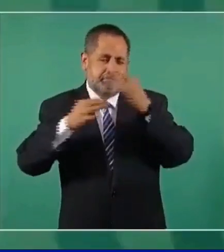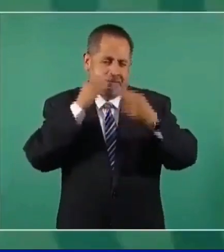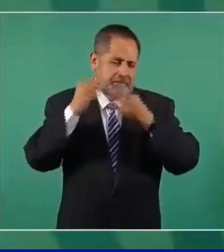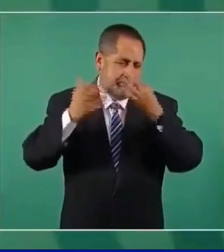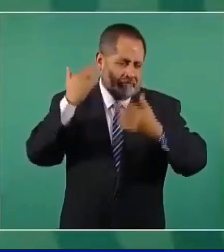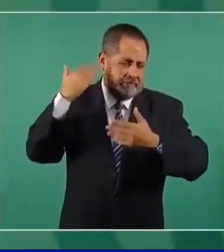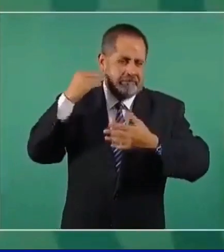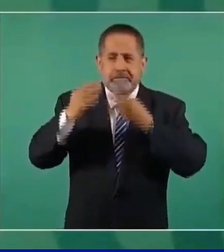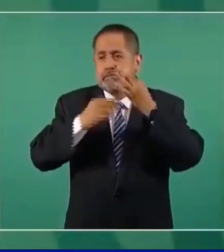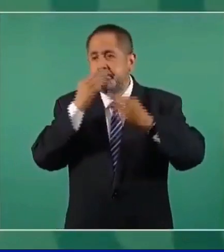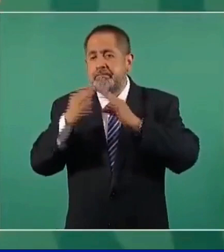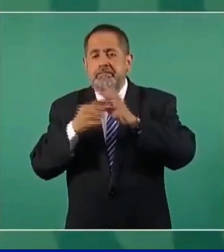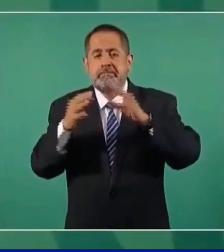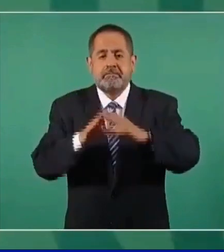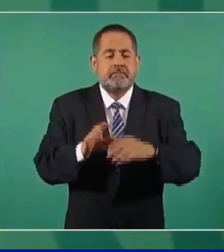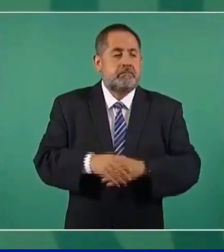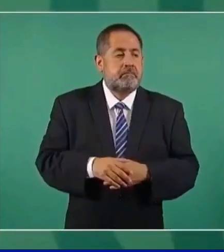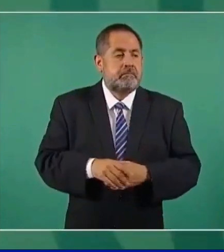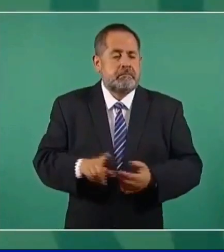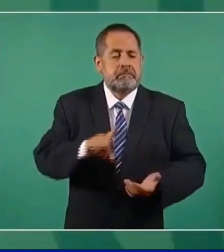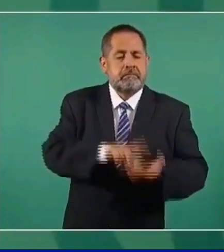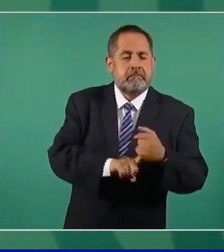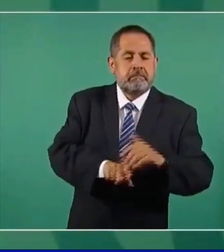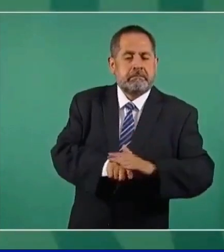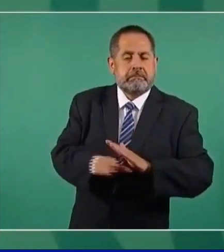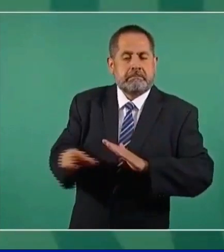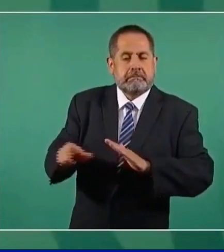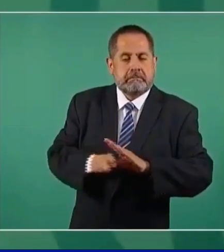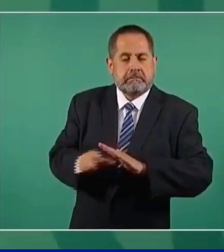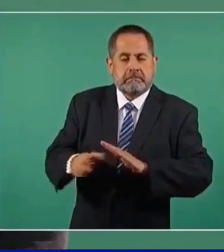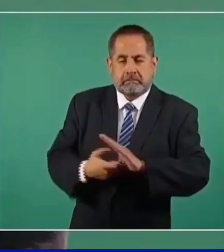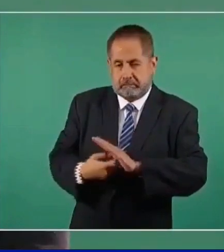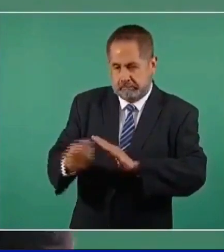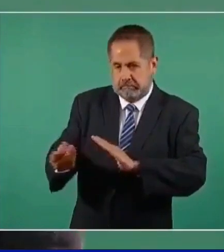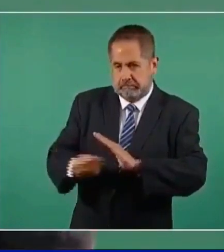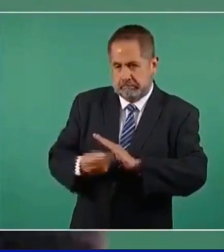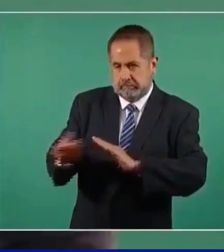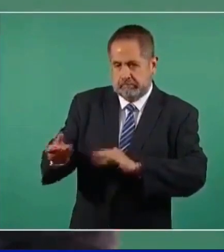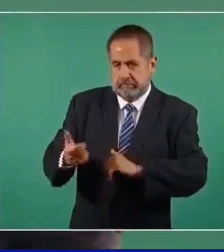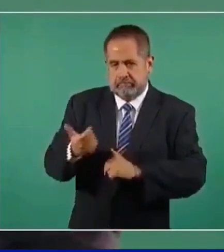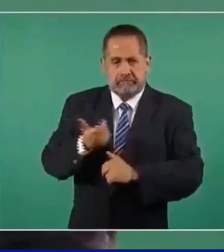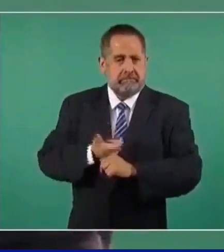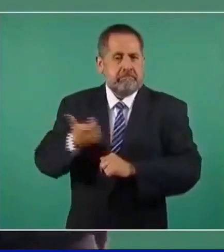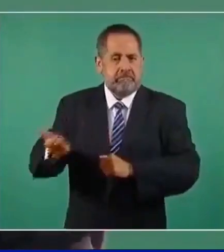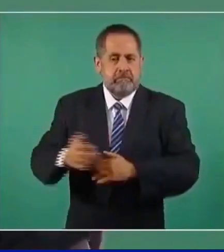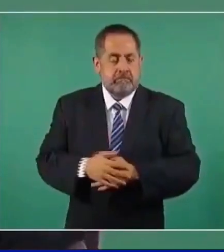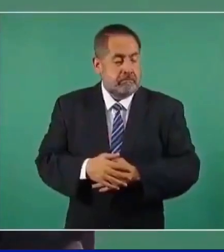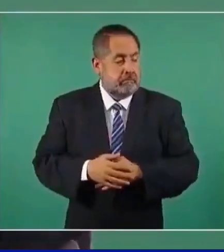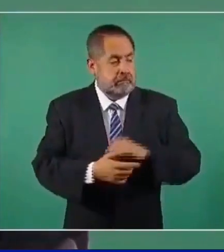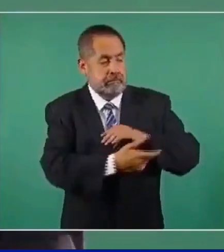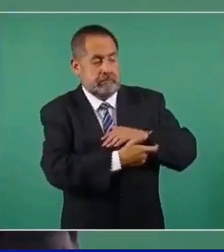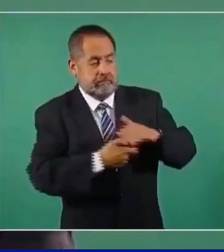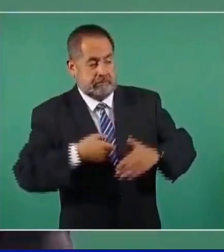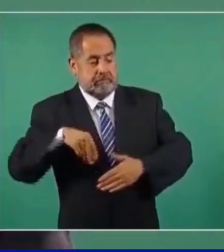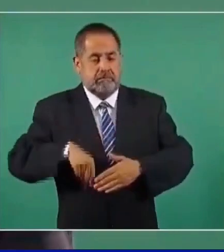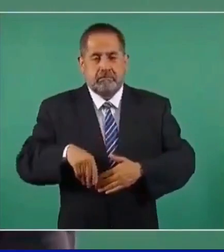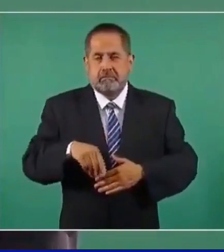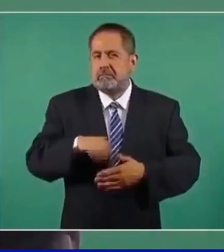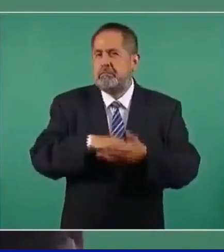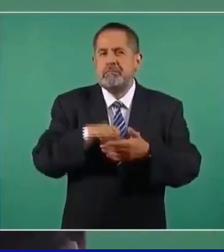había financiamiento. Si se trataba de ayuntamientos,